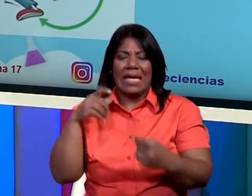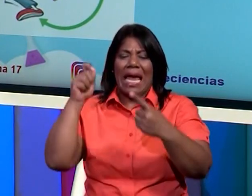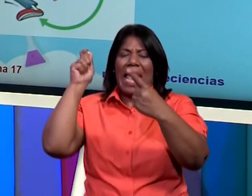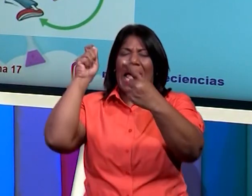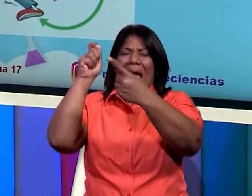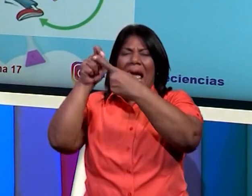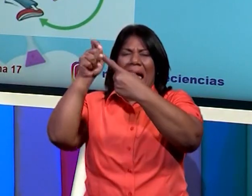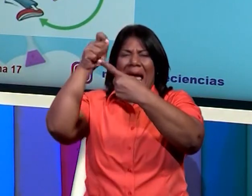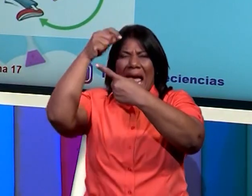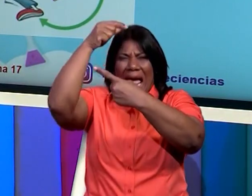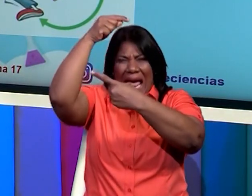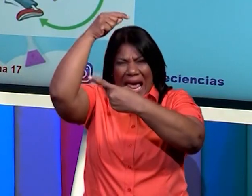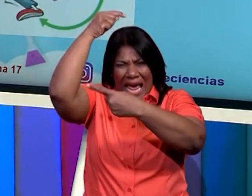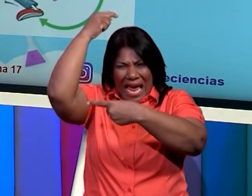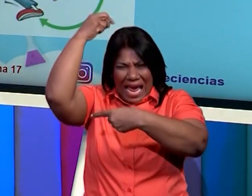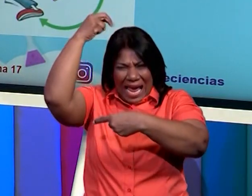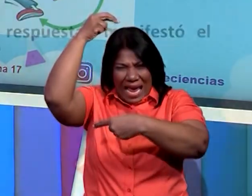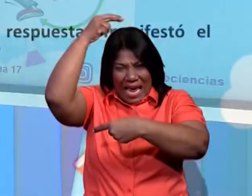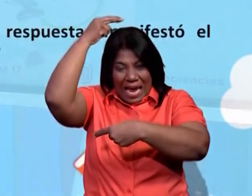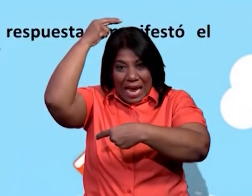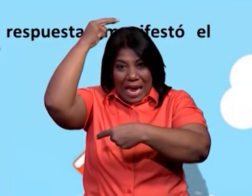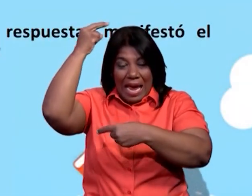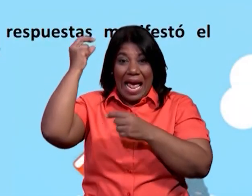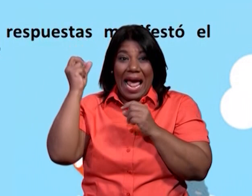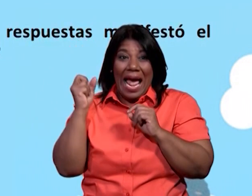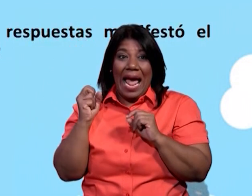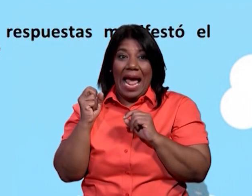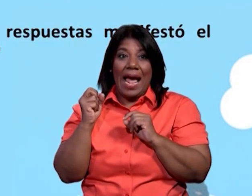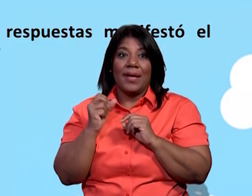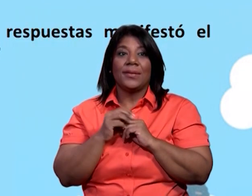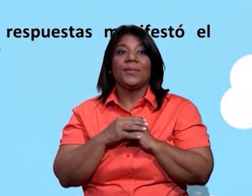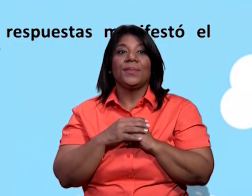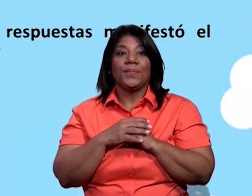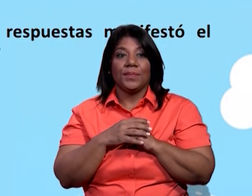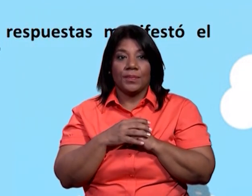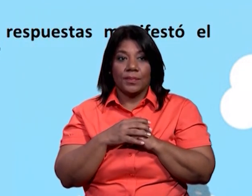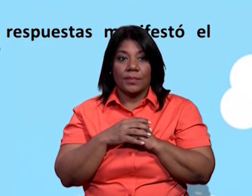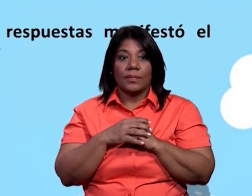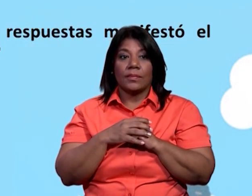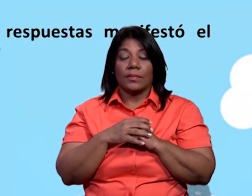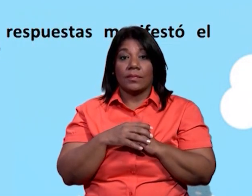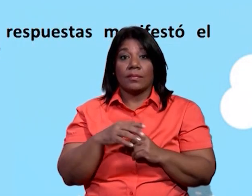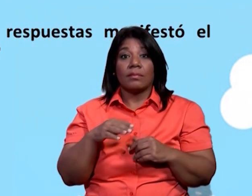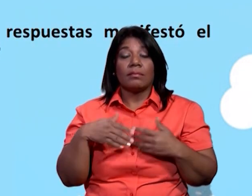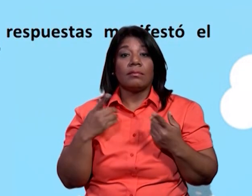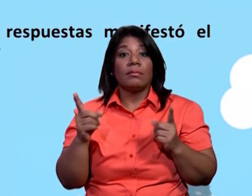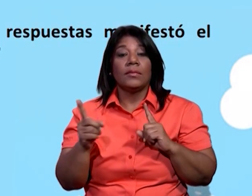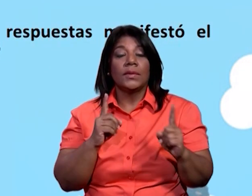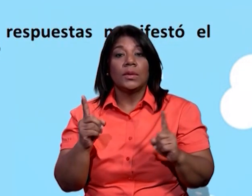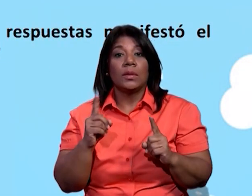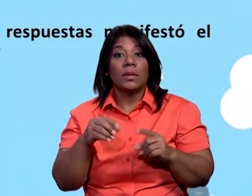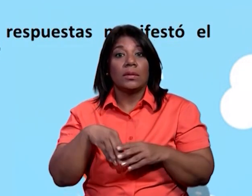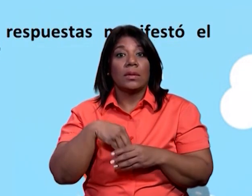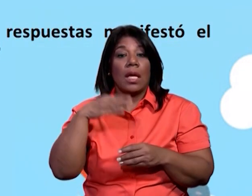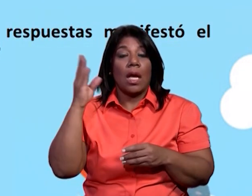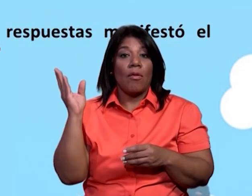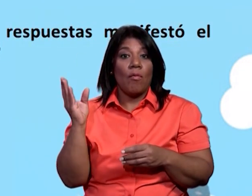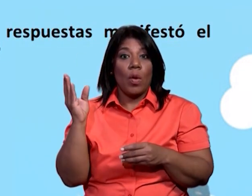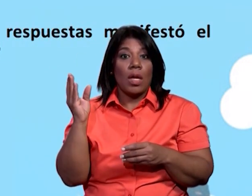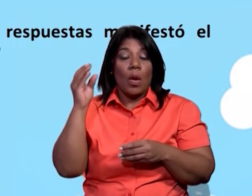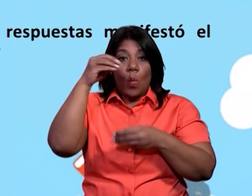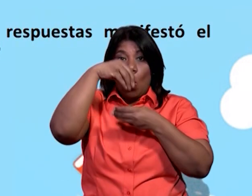y el cerebro va a indicar qué va a suceder después siguiente pregunta el estímulo fue interno o externo